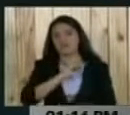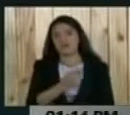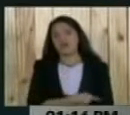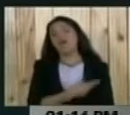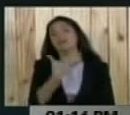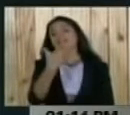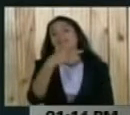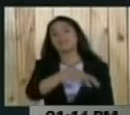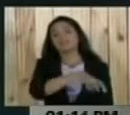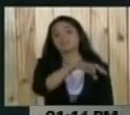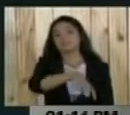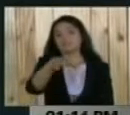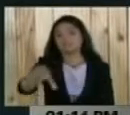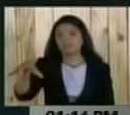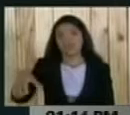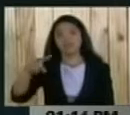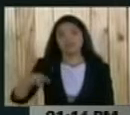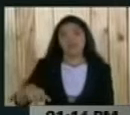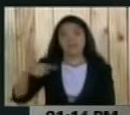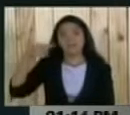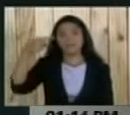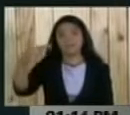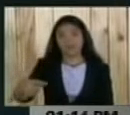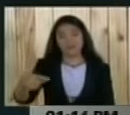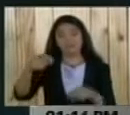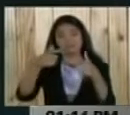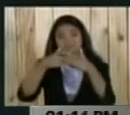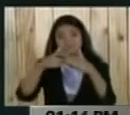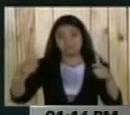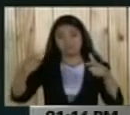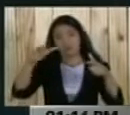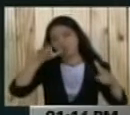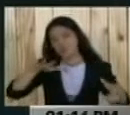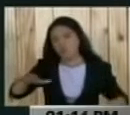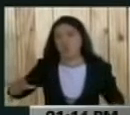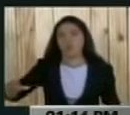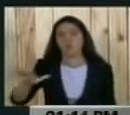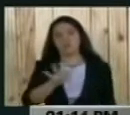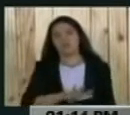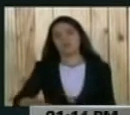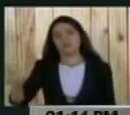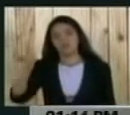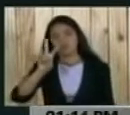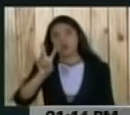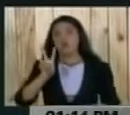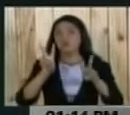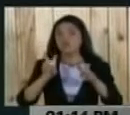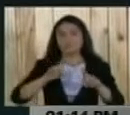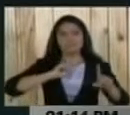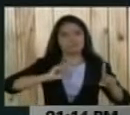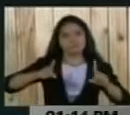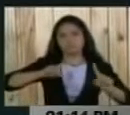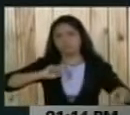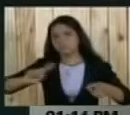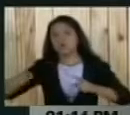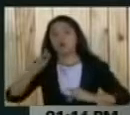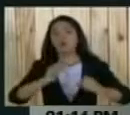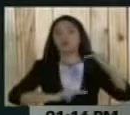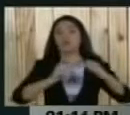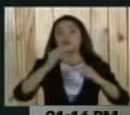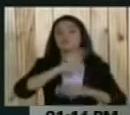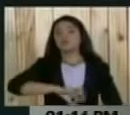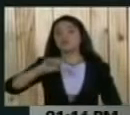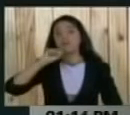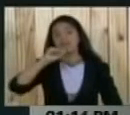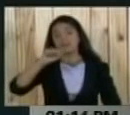en tres regiones para luego elevar su radio de acción a todo el país. Asimismo dio nuevas instrucciones para la construcción del socialismo